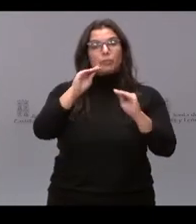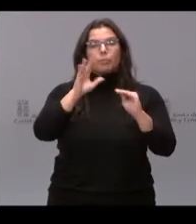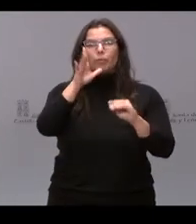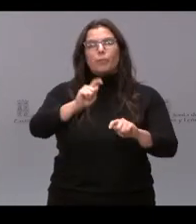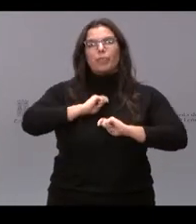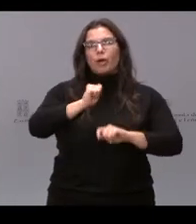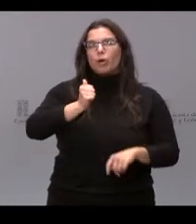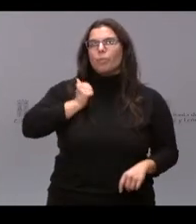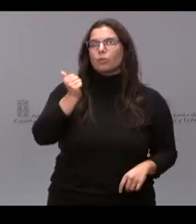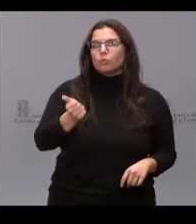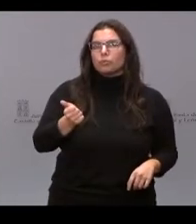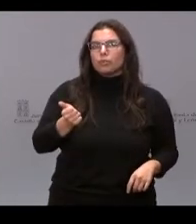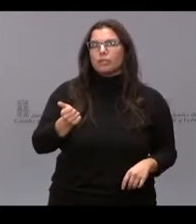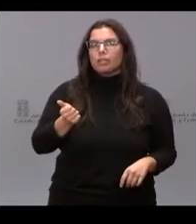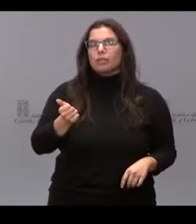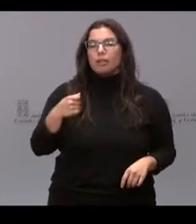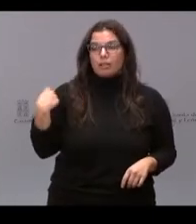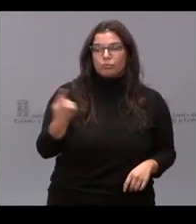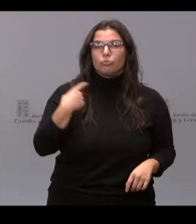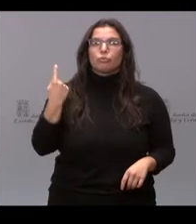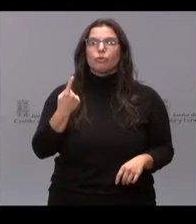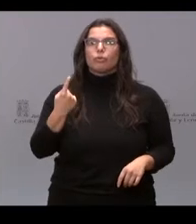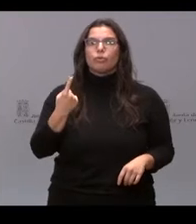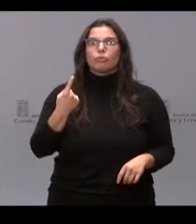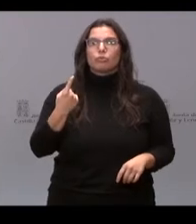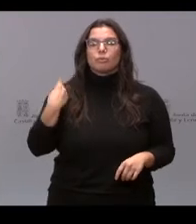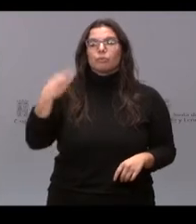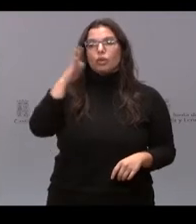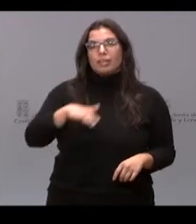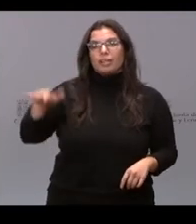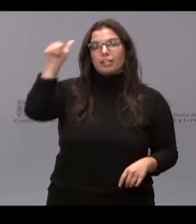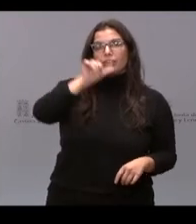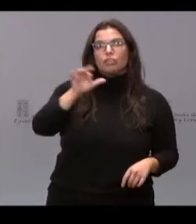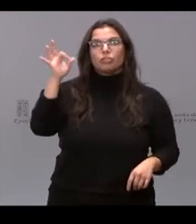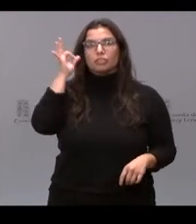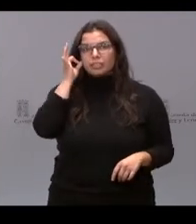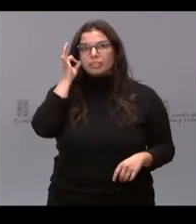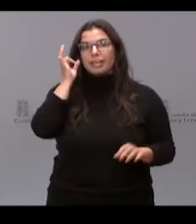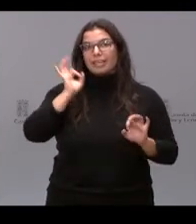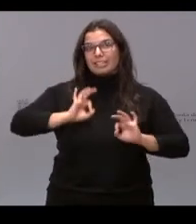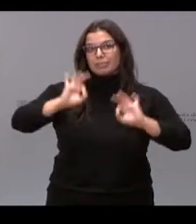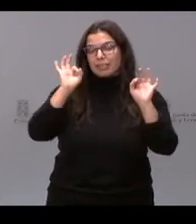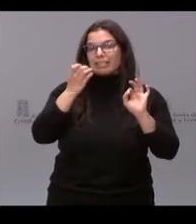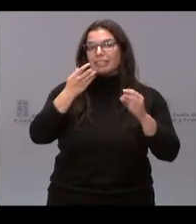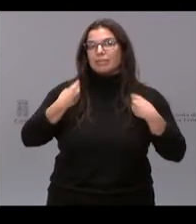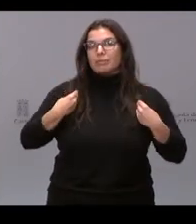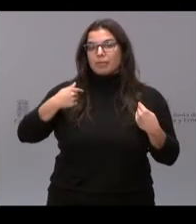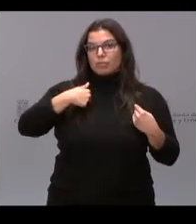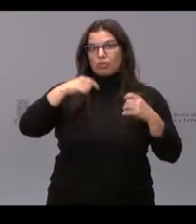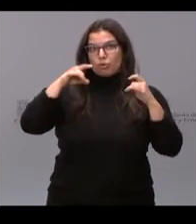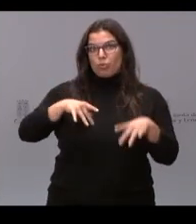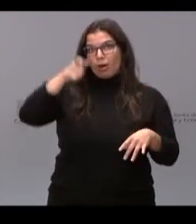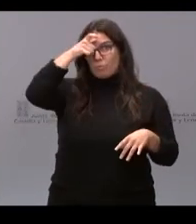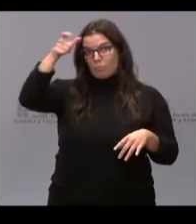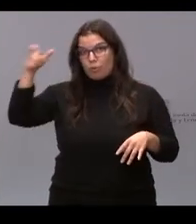y nos da la oportunidad de dar voz a los niños y niñas, en especial a aquellos que viven como yo, en